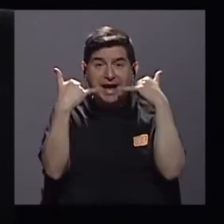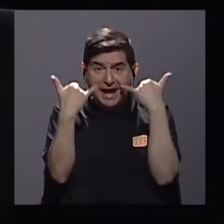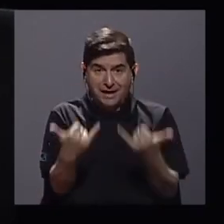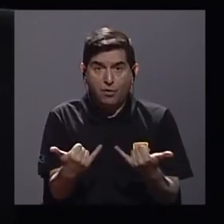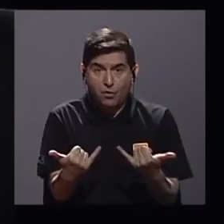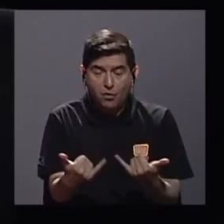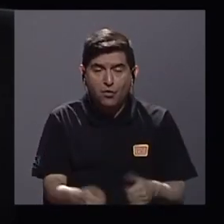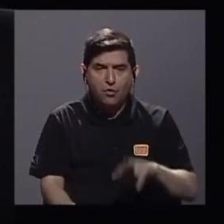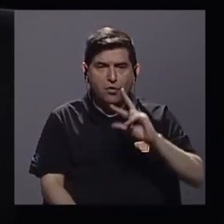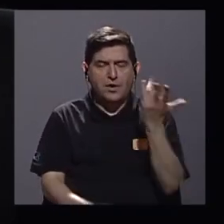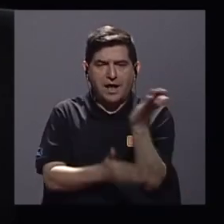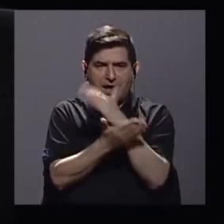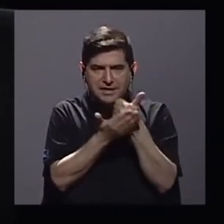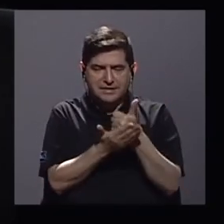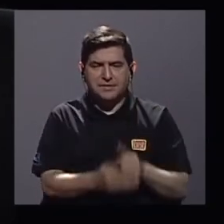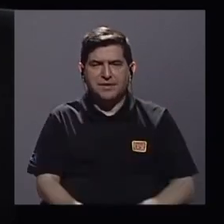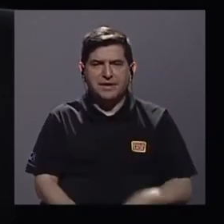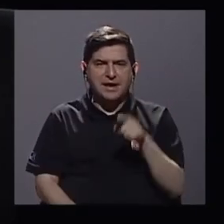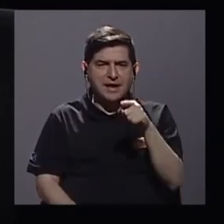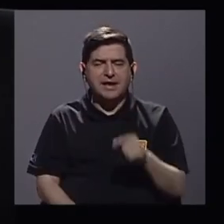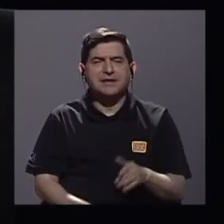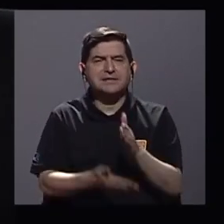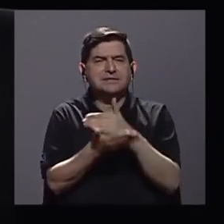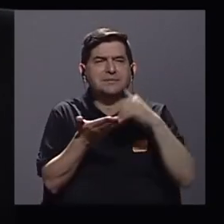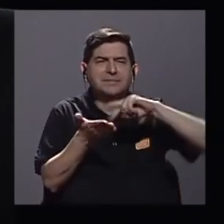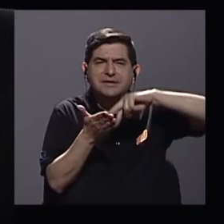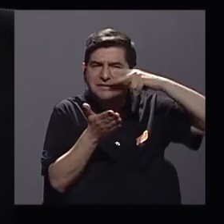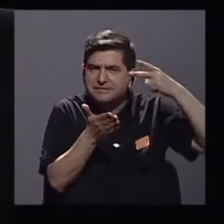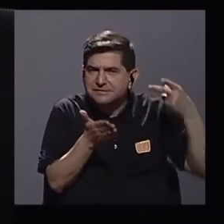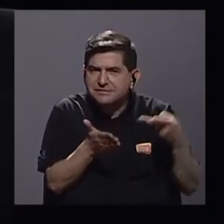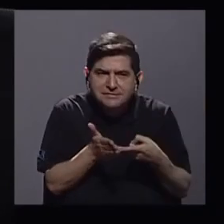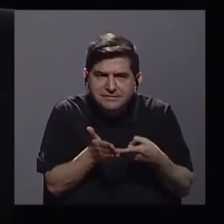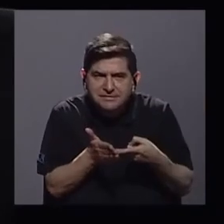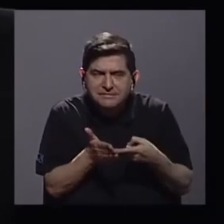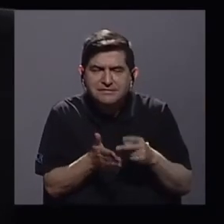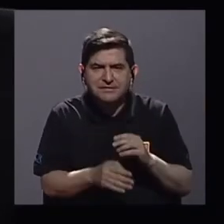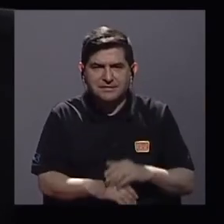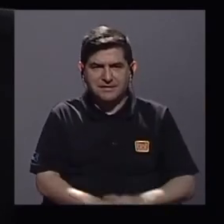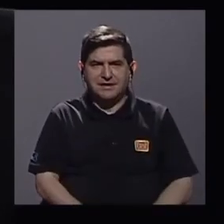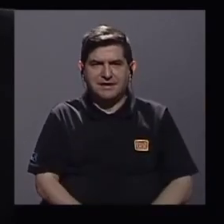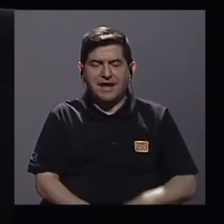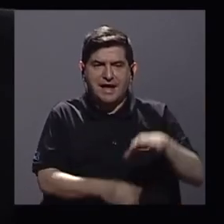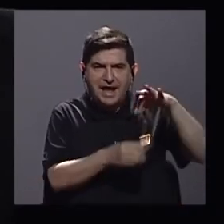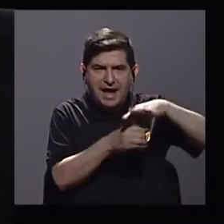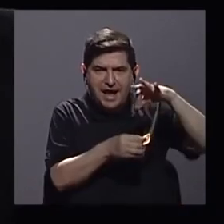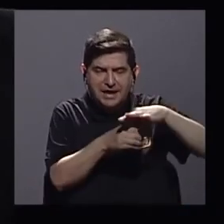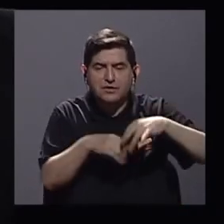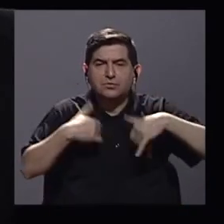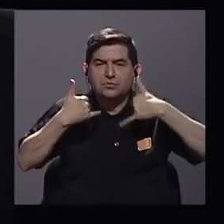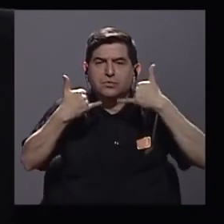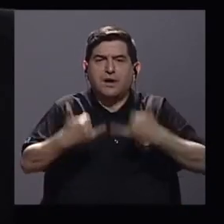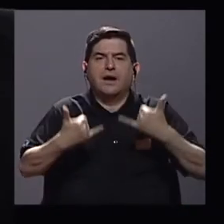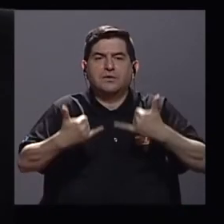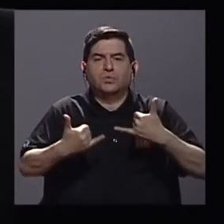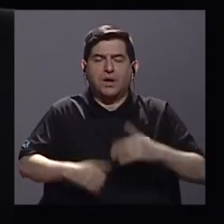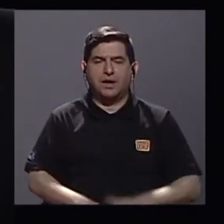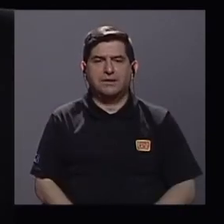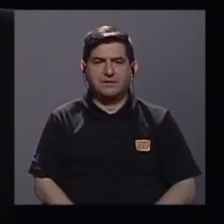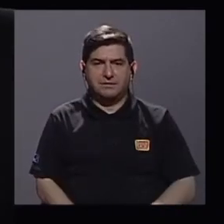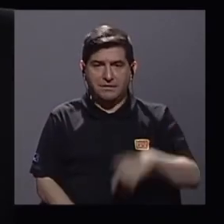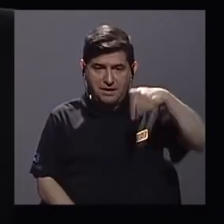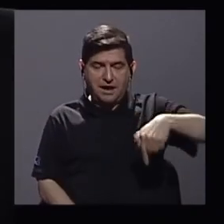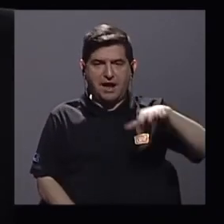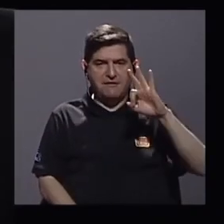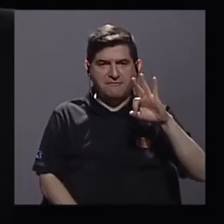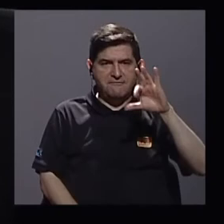en el tercer bloque vamos a cerrar ese cachito de lo que significa la agricultura de hoy. Estoy con